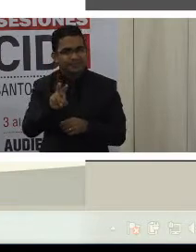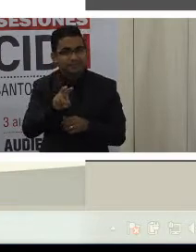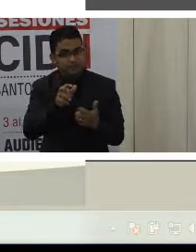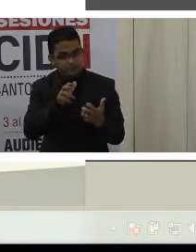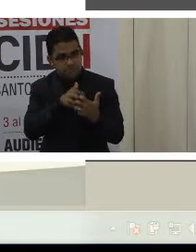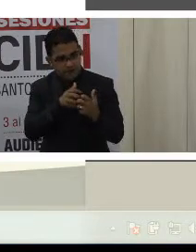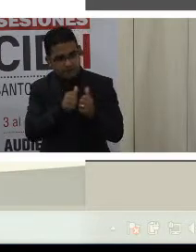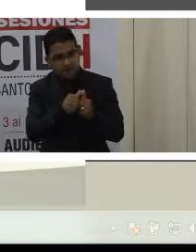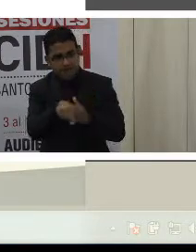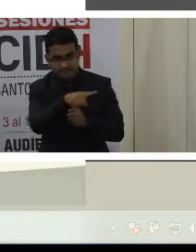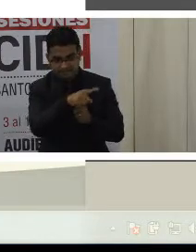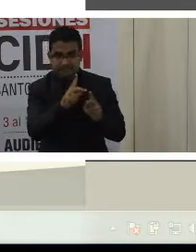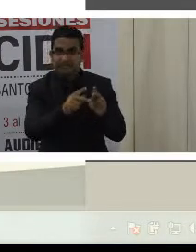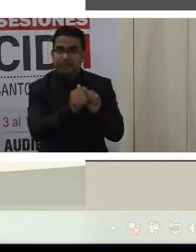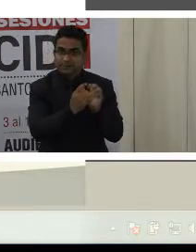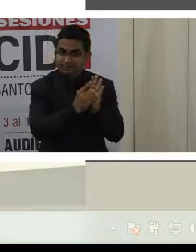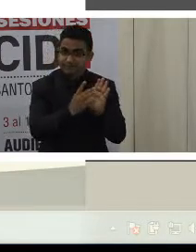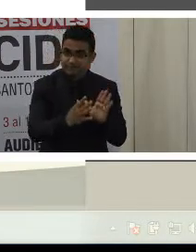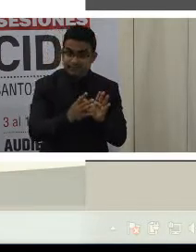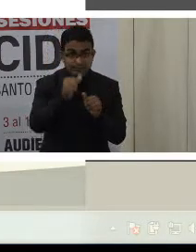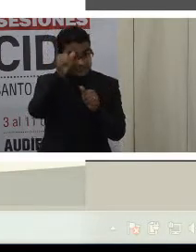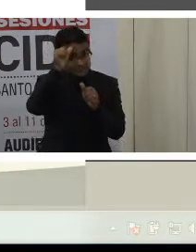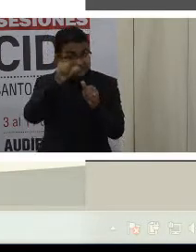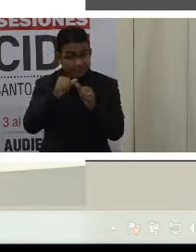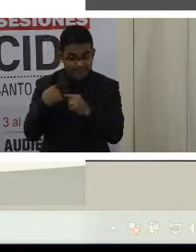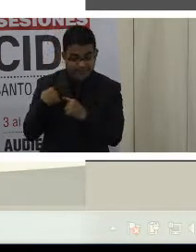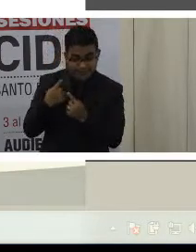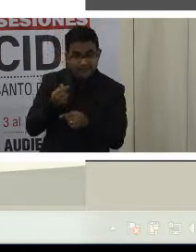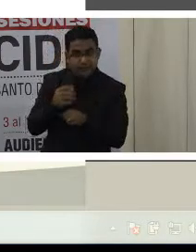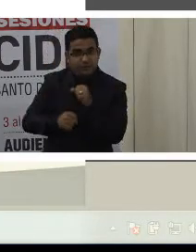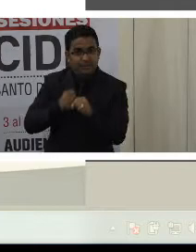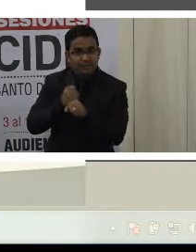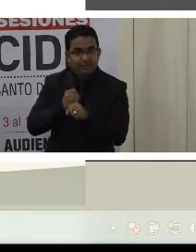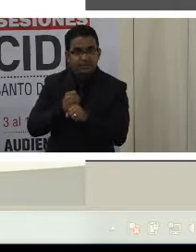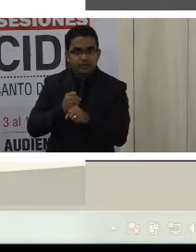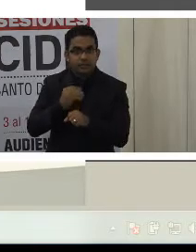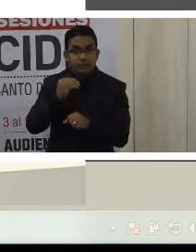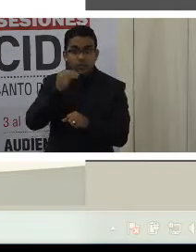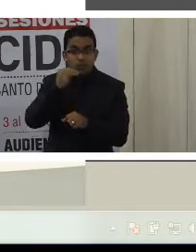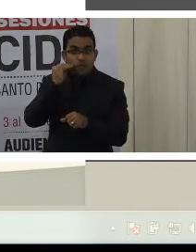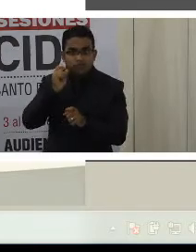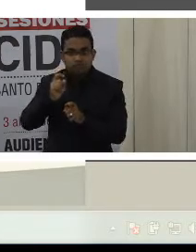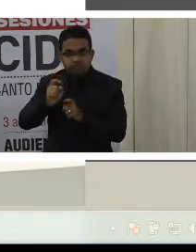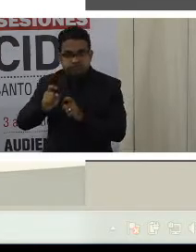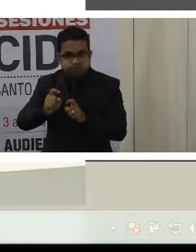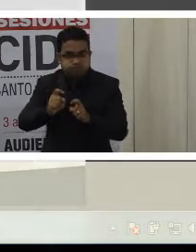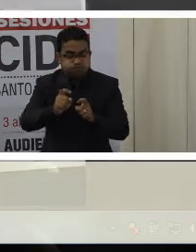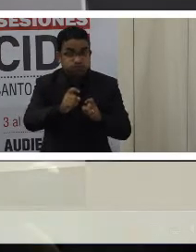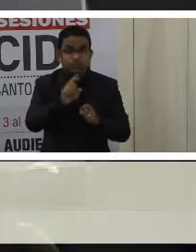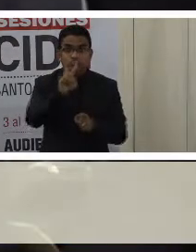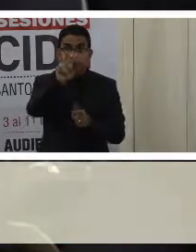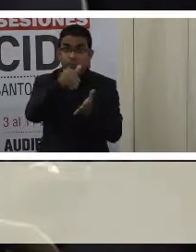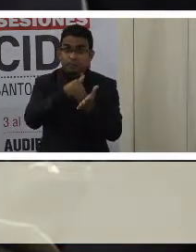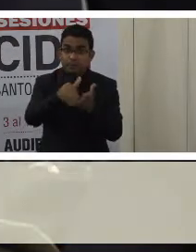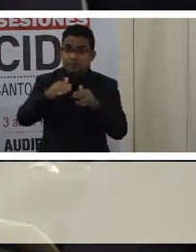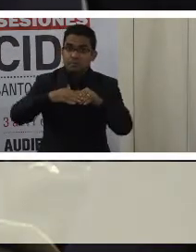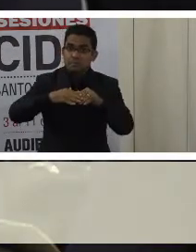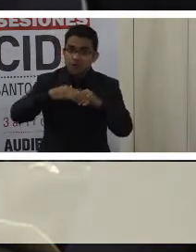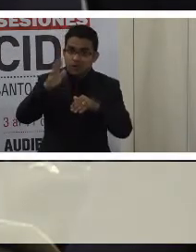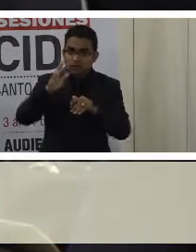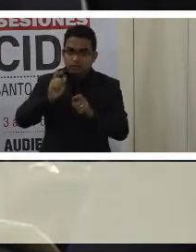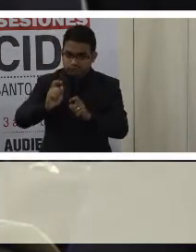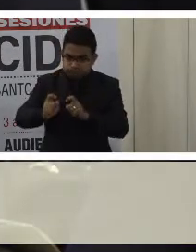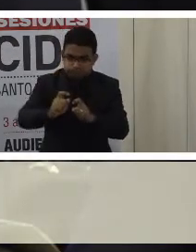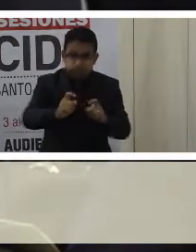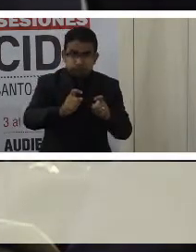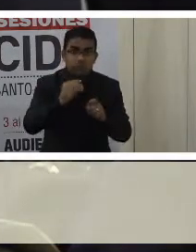Que no se nos olvide que en los últimos años se han entregado en Venezuela más de 2 millones de viviendas y